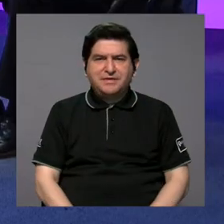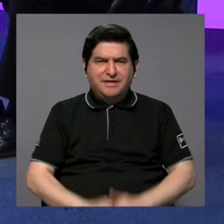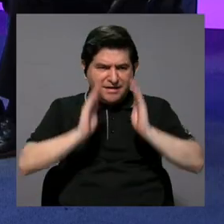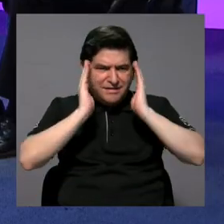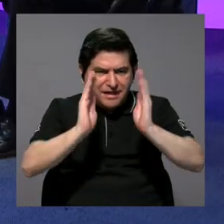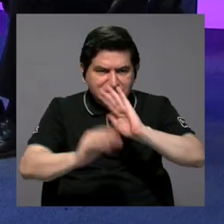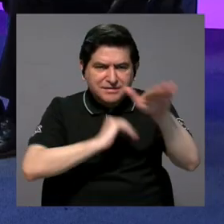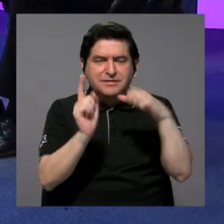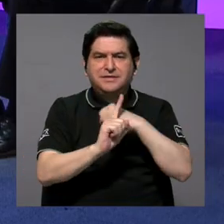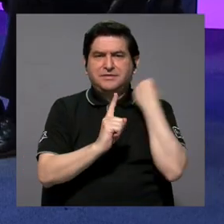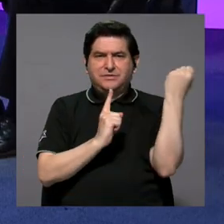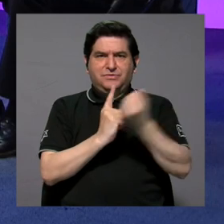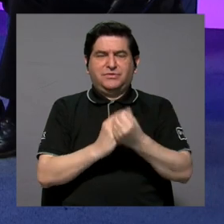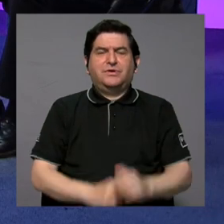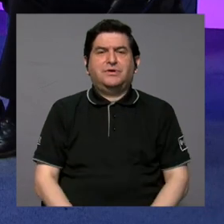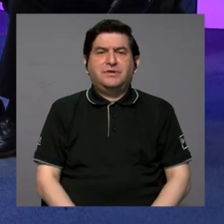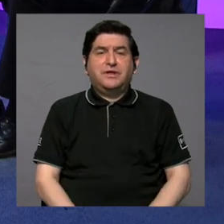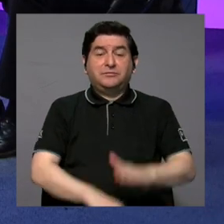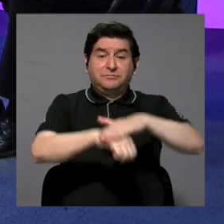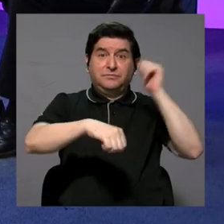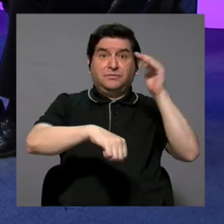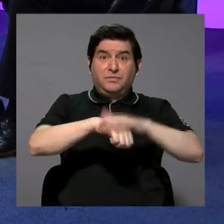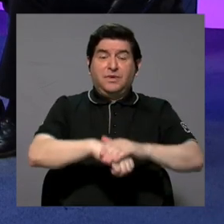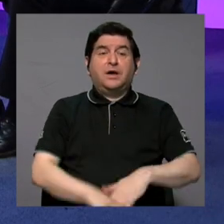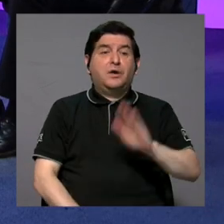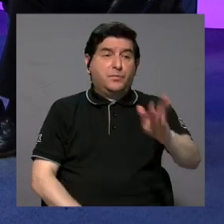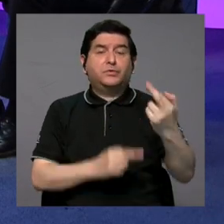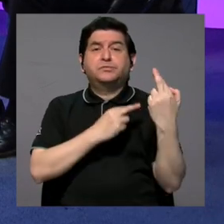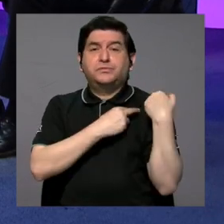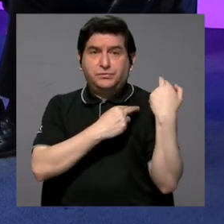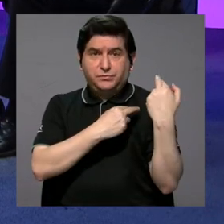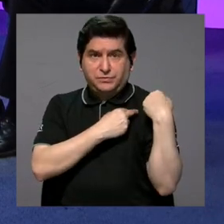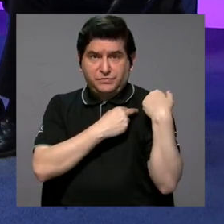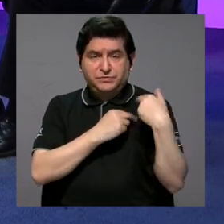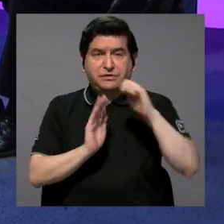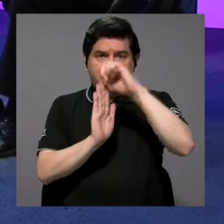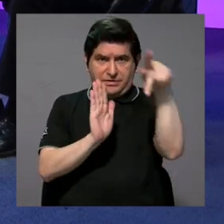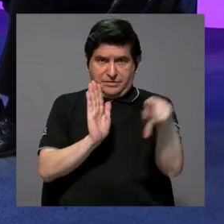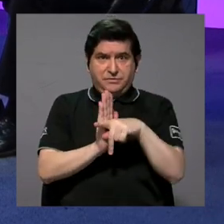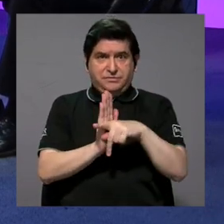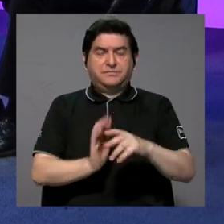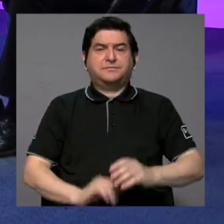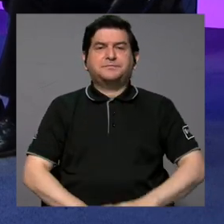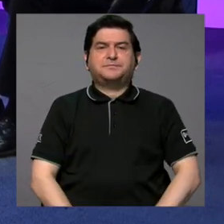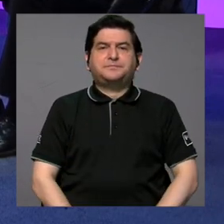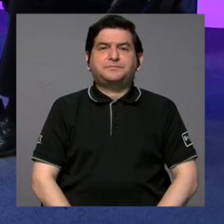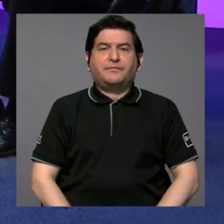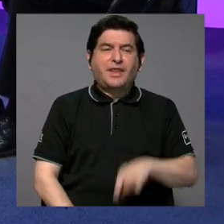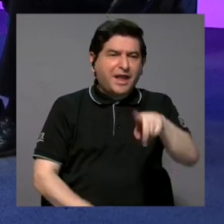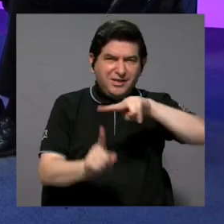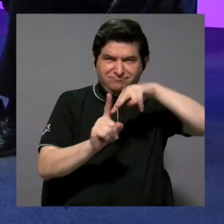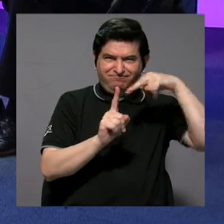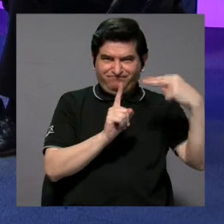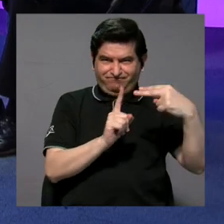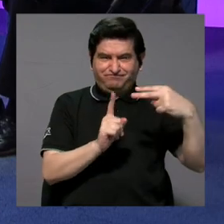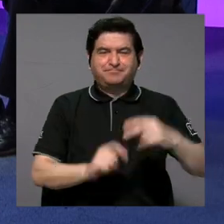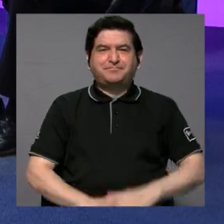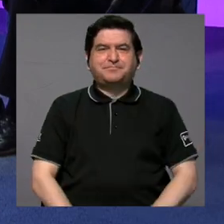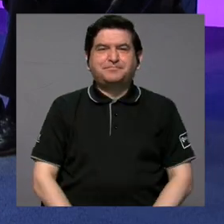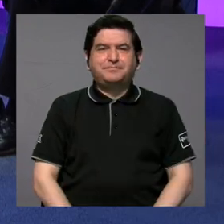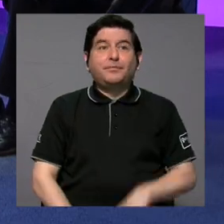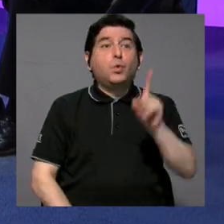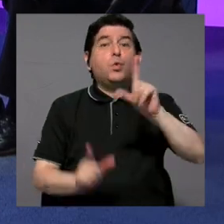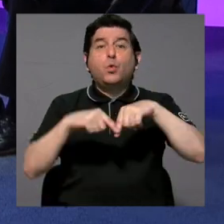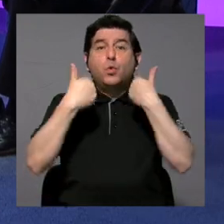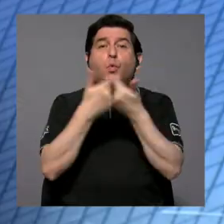toda esa situación a la que estaba convocada por competencia constitucional incluso, ¿no? Y desde esa perspectiva, un